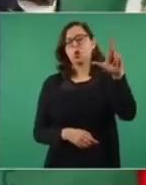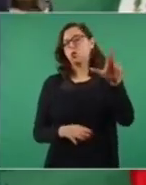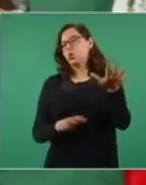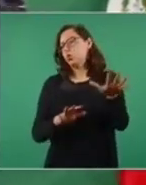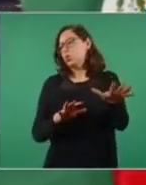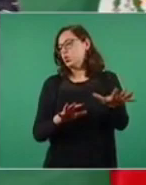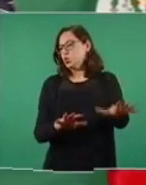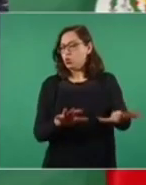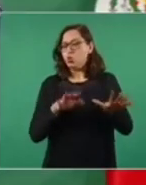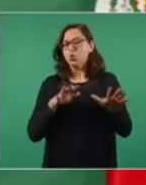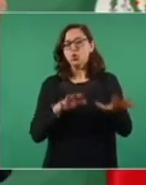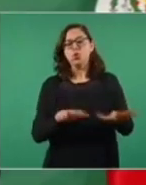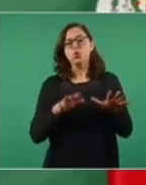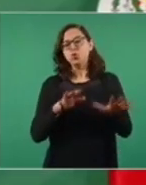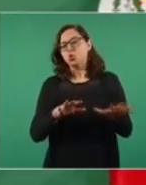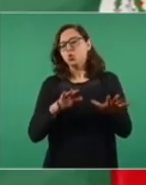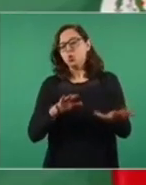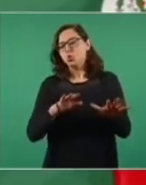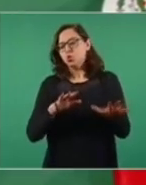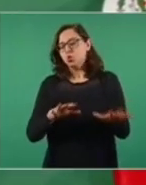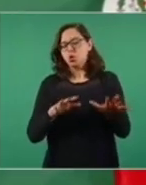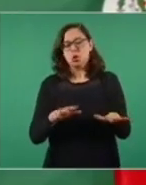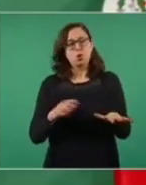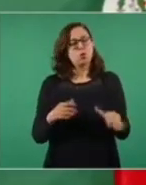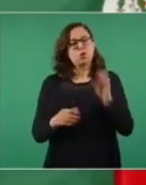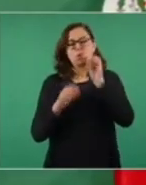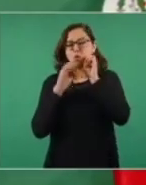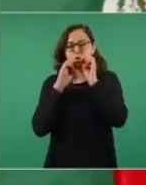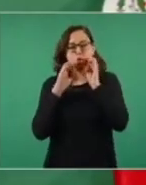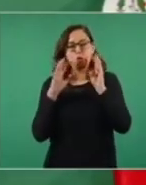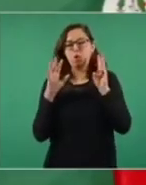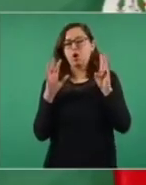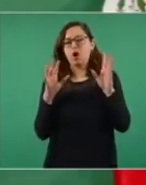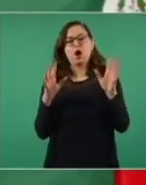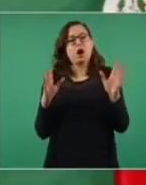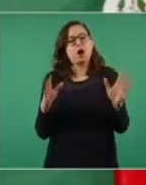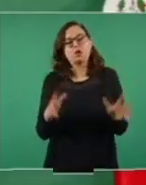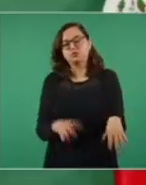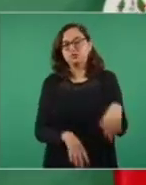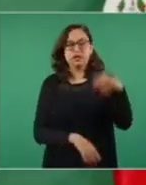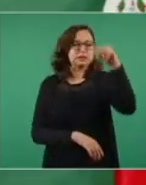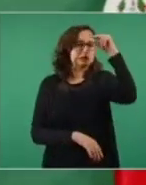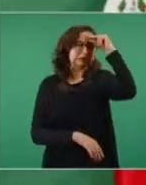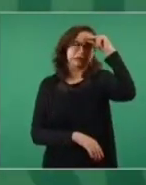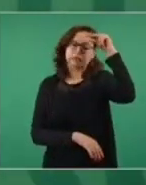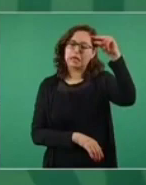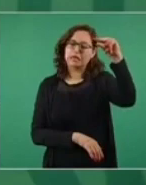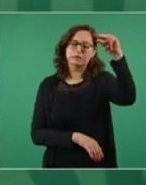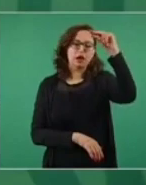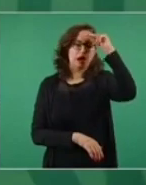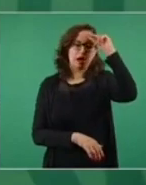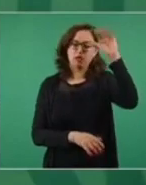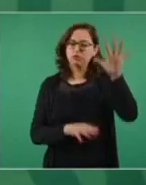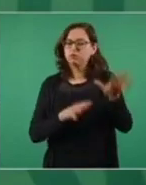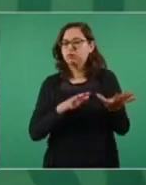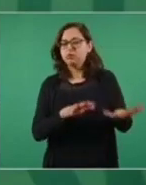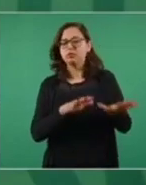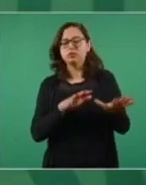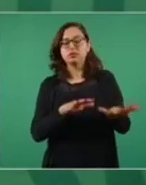Y hay que hacerles caso, y